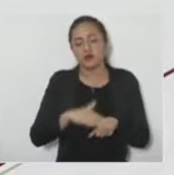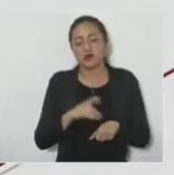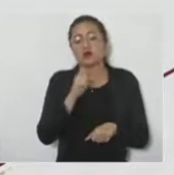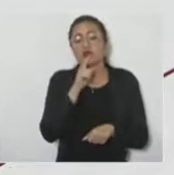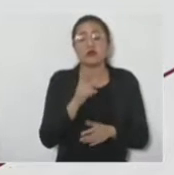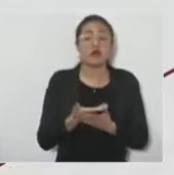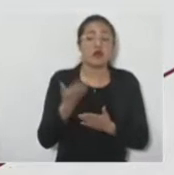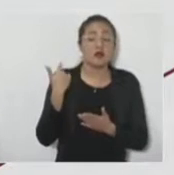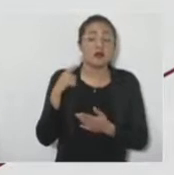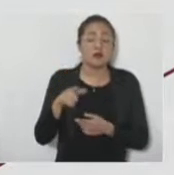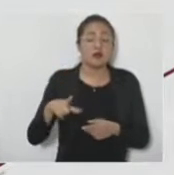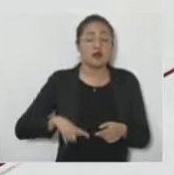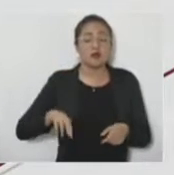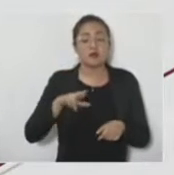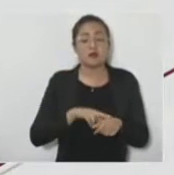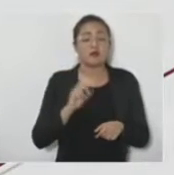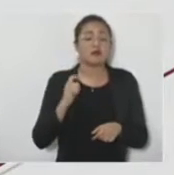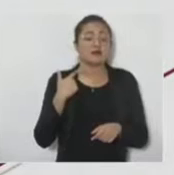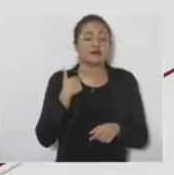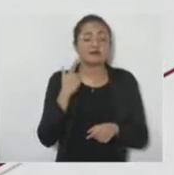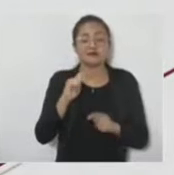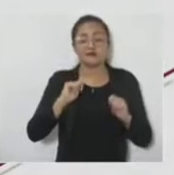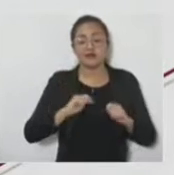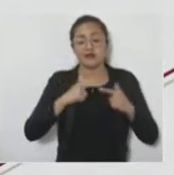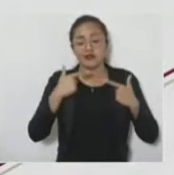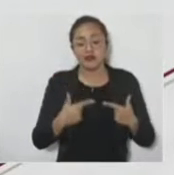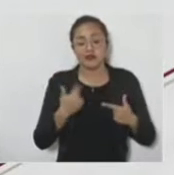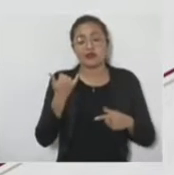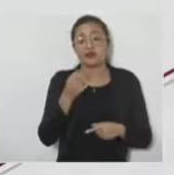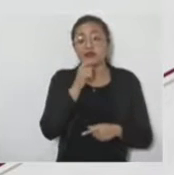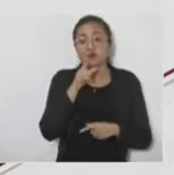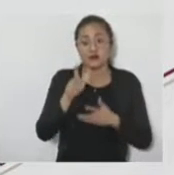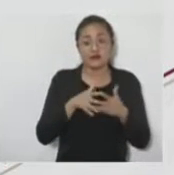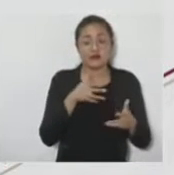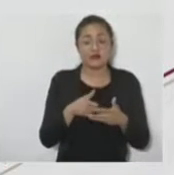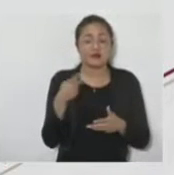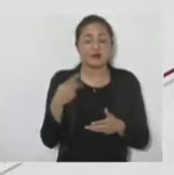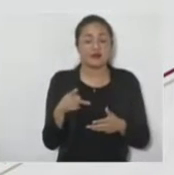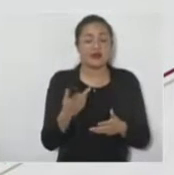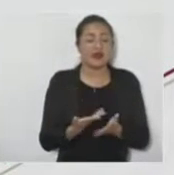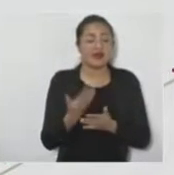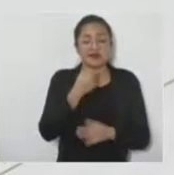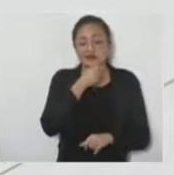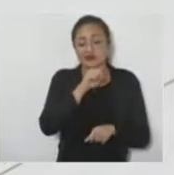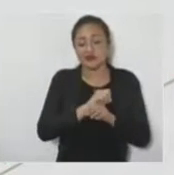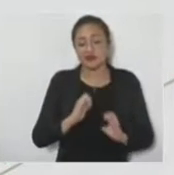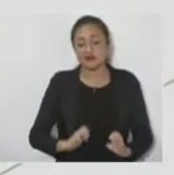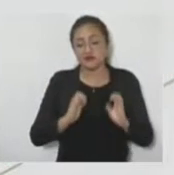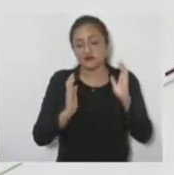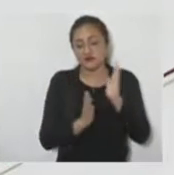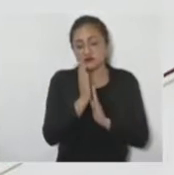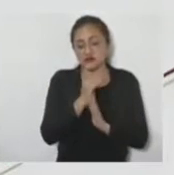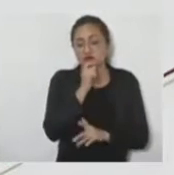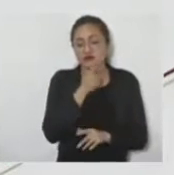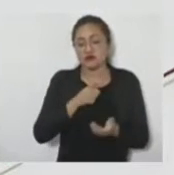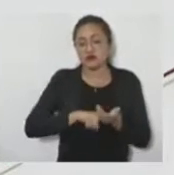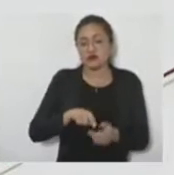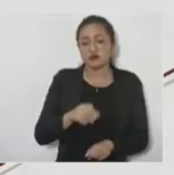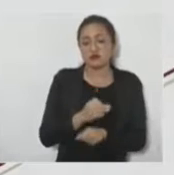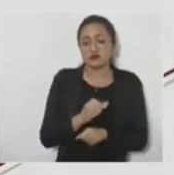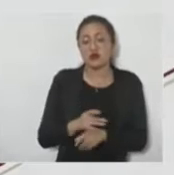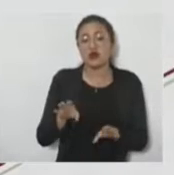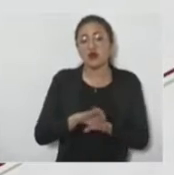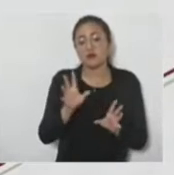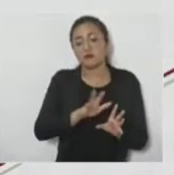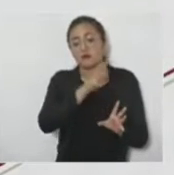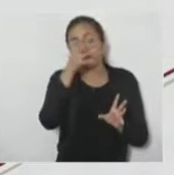exgobernador Antonio Gali Fallada en su papel de titular de Infraestructura, incluso él entregó la obra a Codesa, empresa que también se vio involucrada por la caída